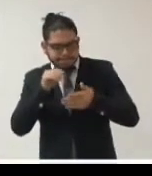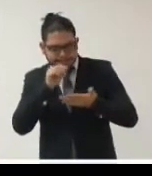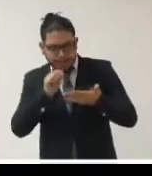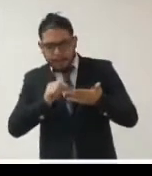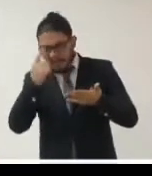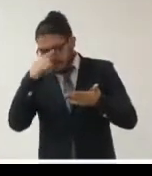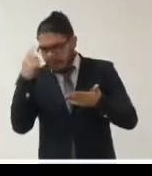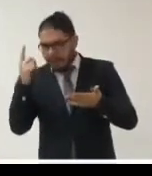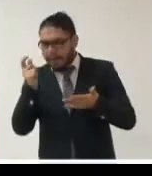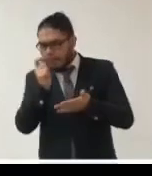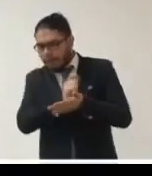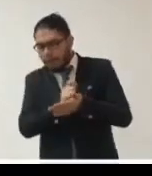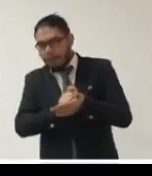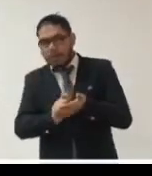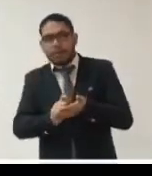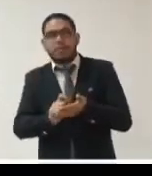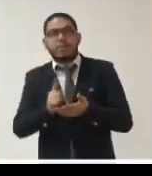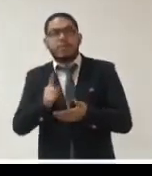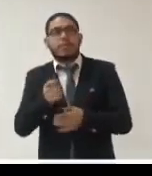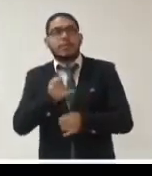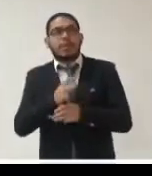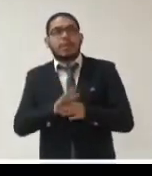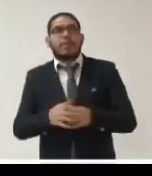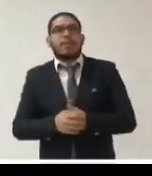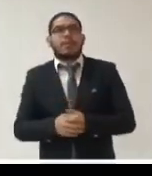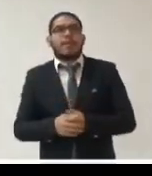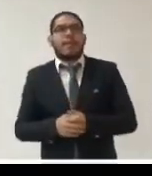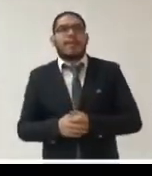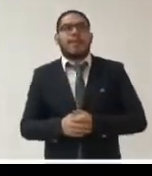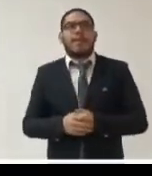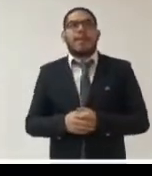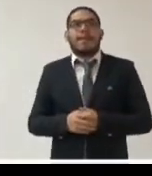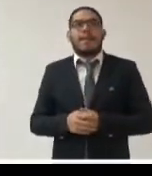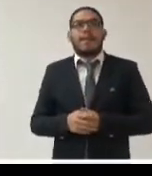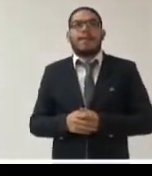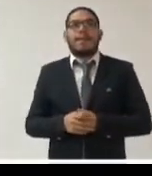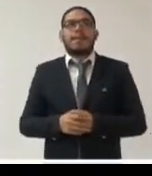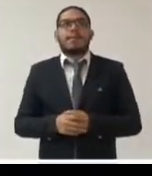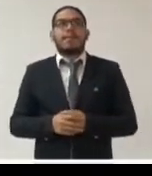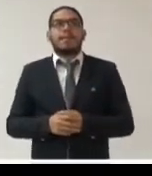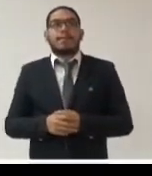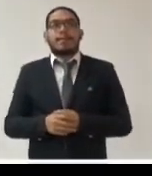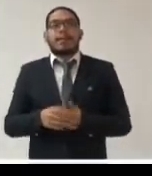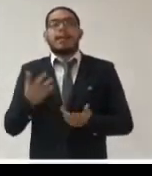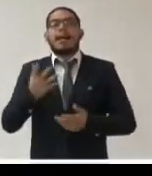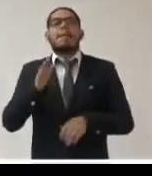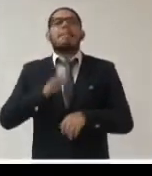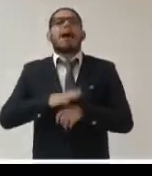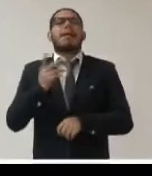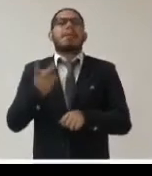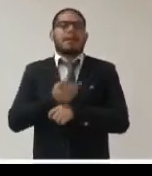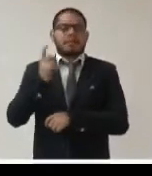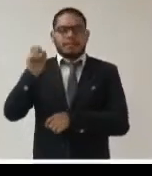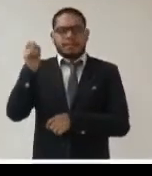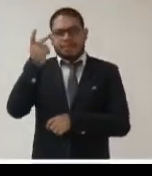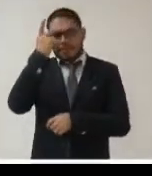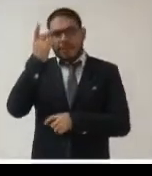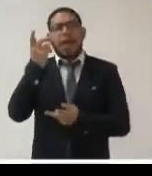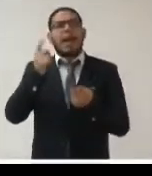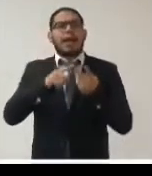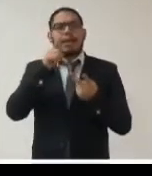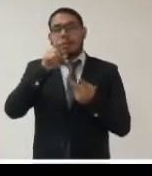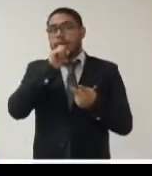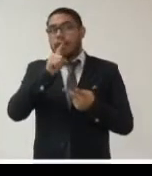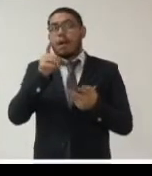este tratamiento de datos ¿qué más ocurrió en el Perú? se enseñó y trabajó en casa y esto